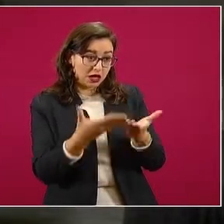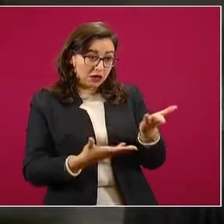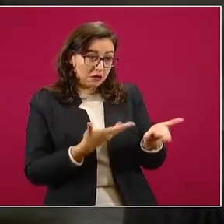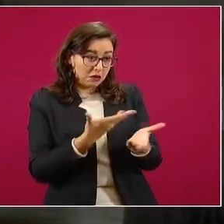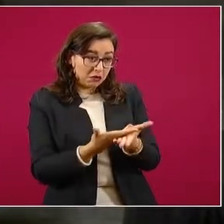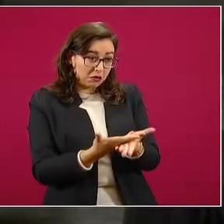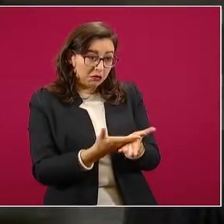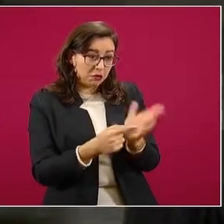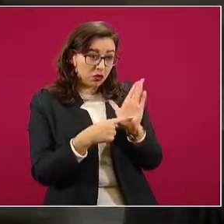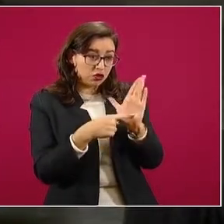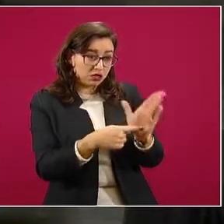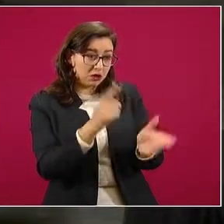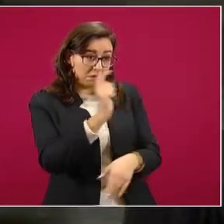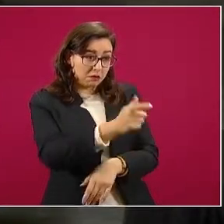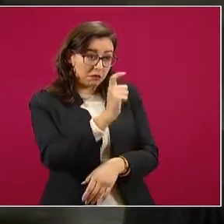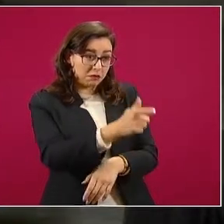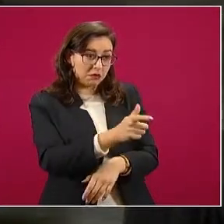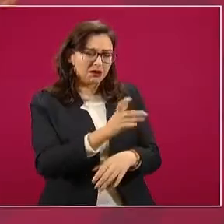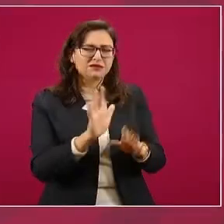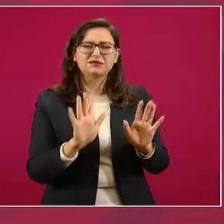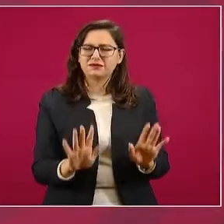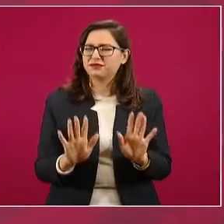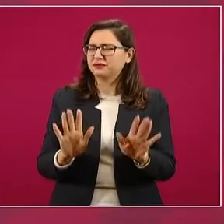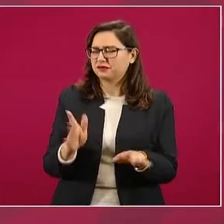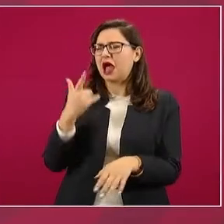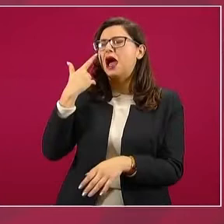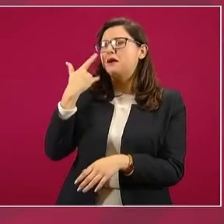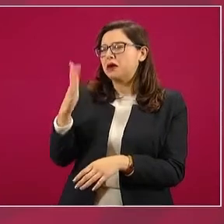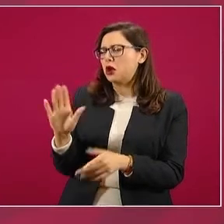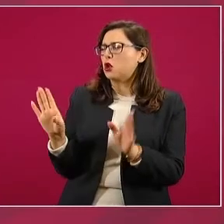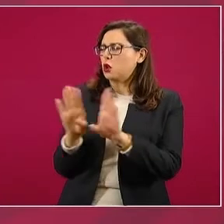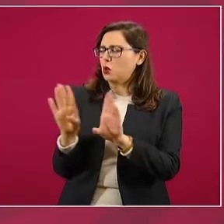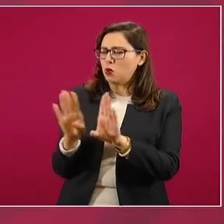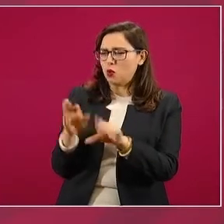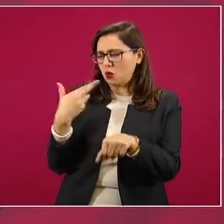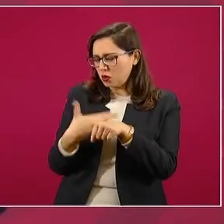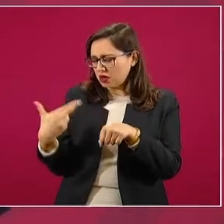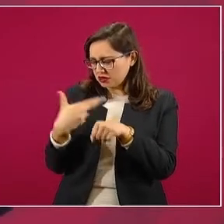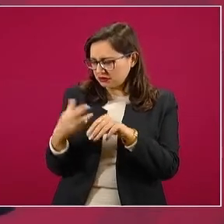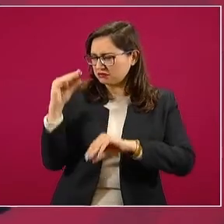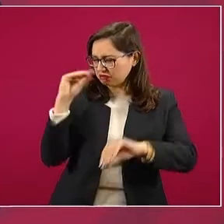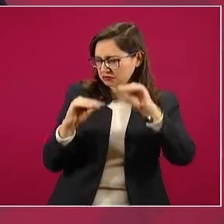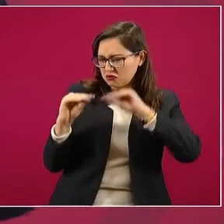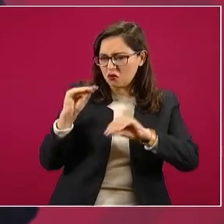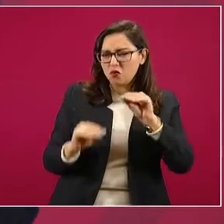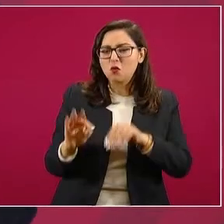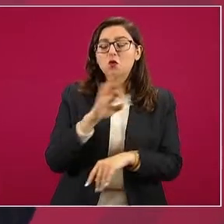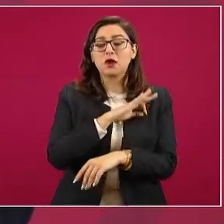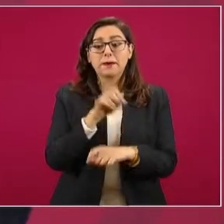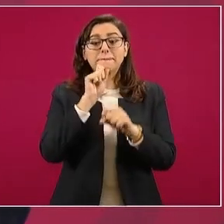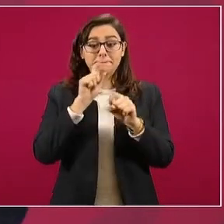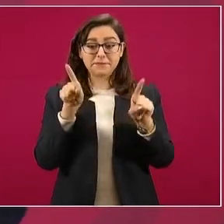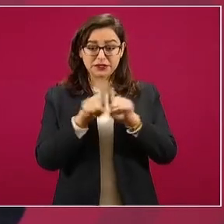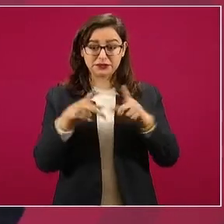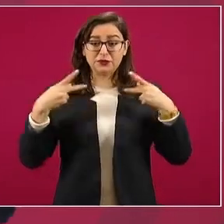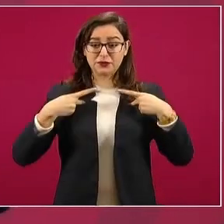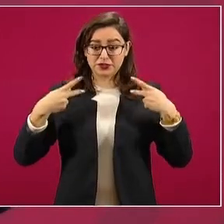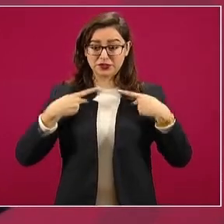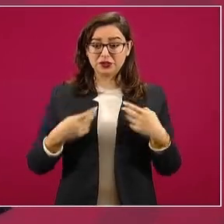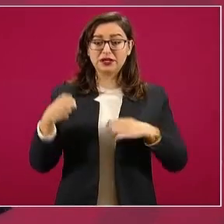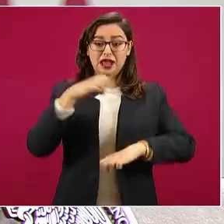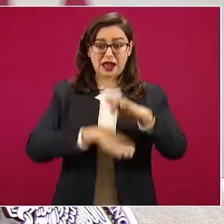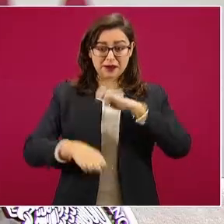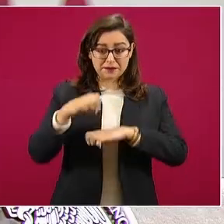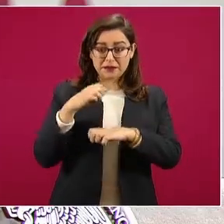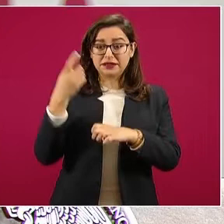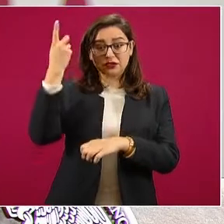quedaría dando el servicio a terceros? Sí, buscaríamos la forma, incluso también un llamado a los empresarios, porque